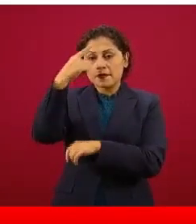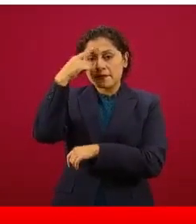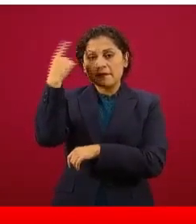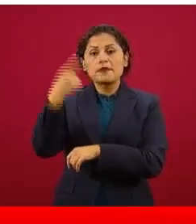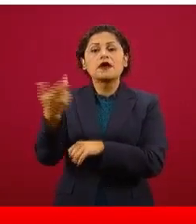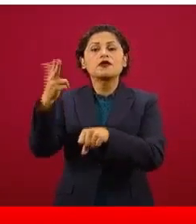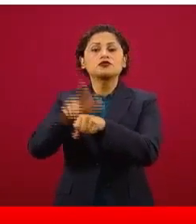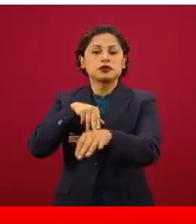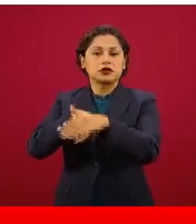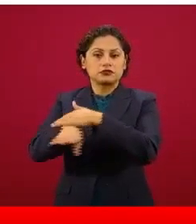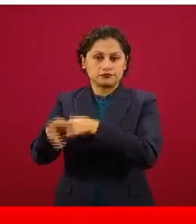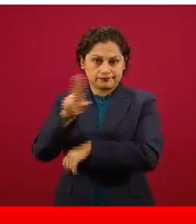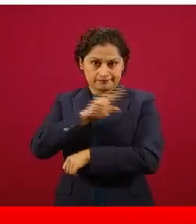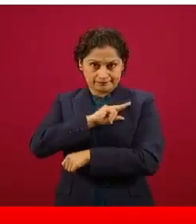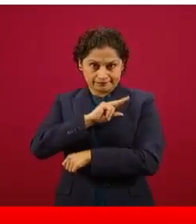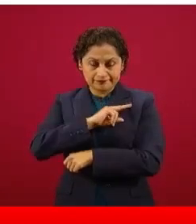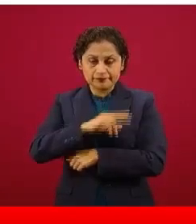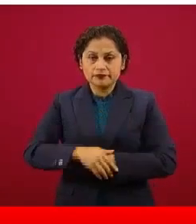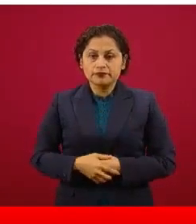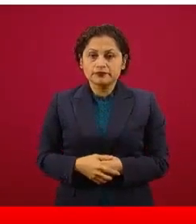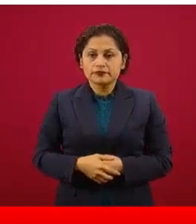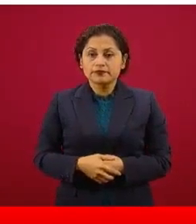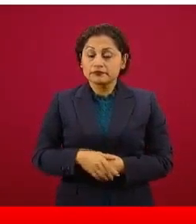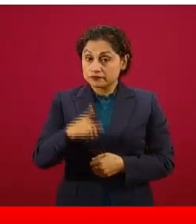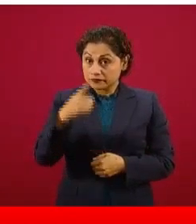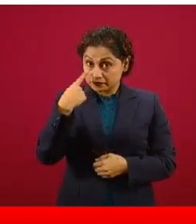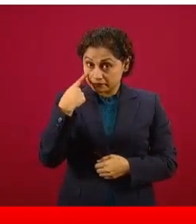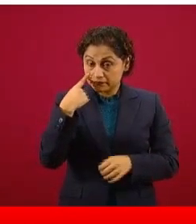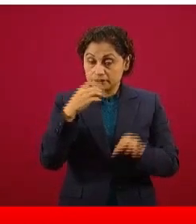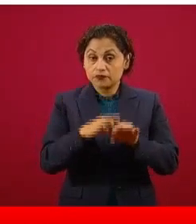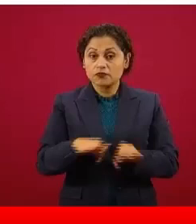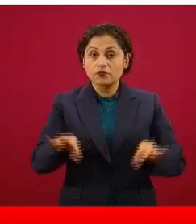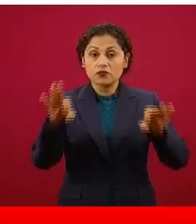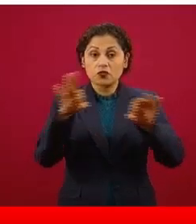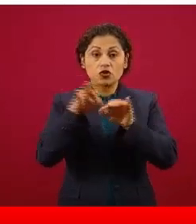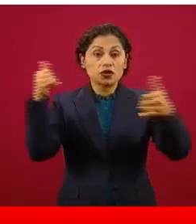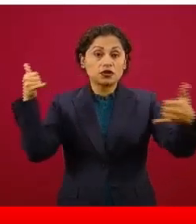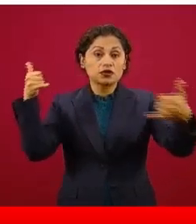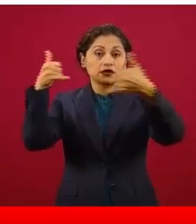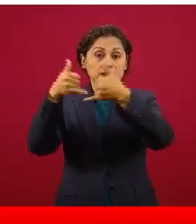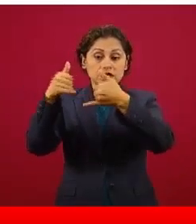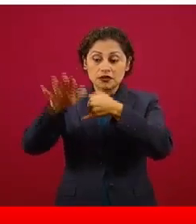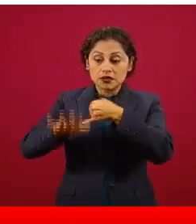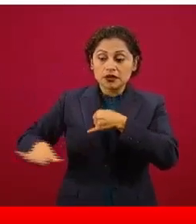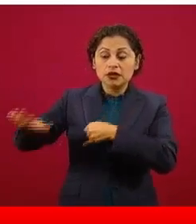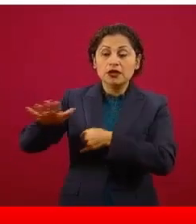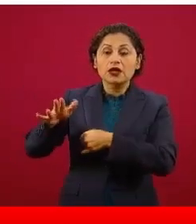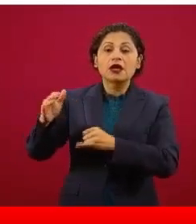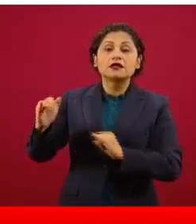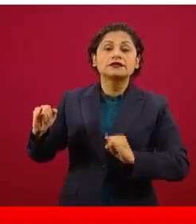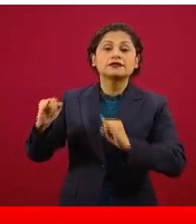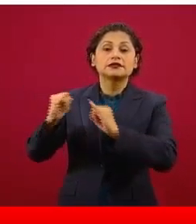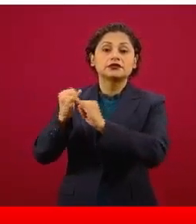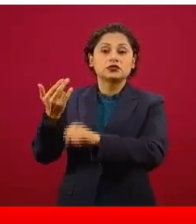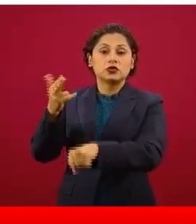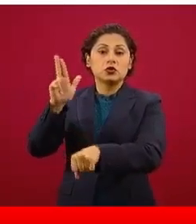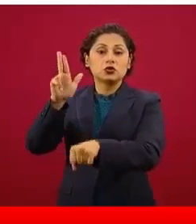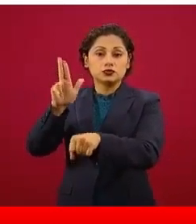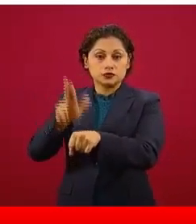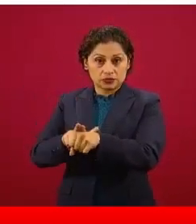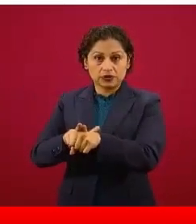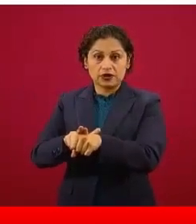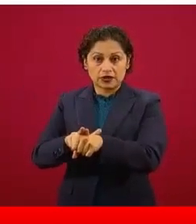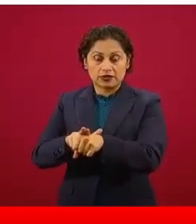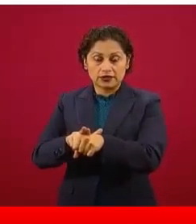las instituciones en esta torre de control son las que van refiriendo a los pacientes al